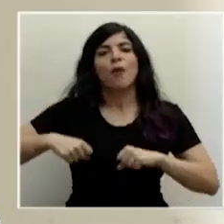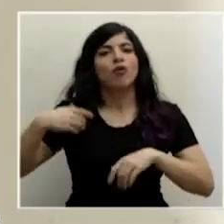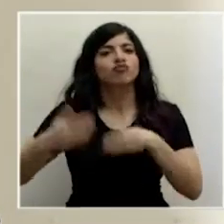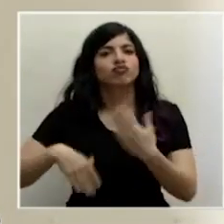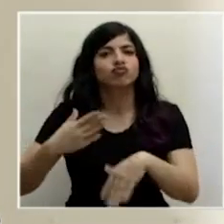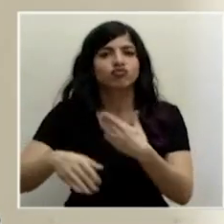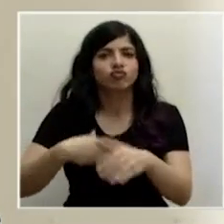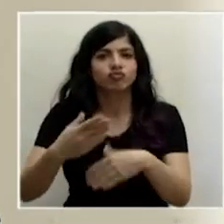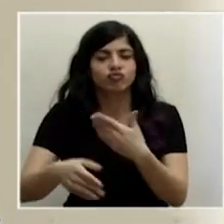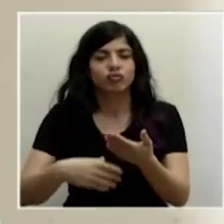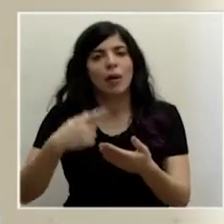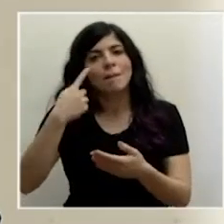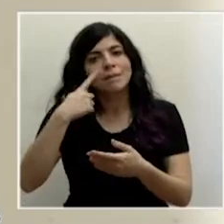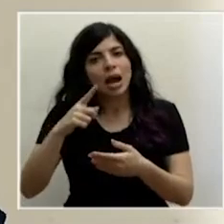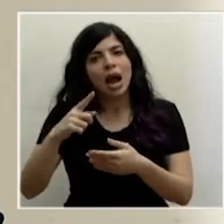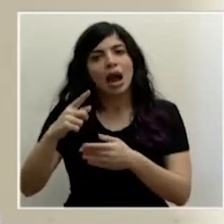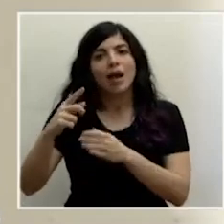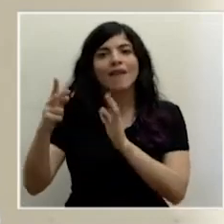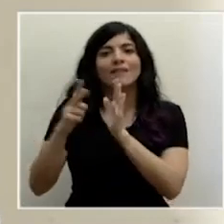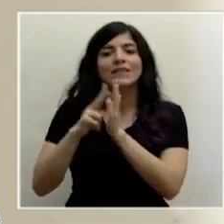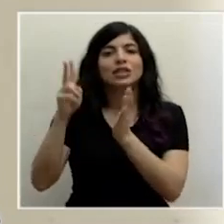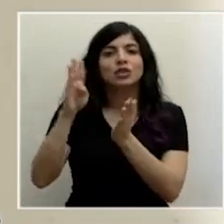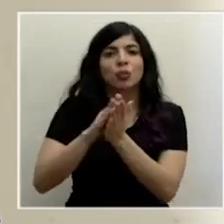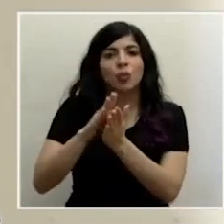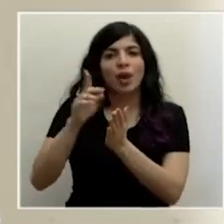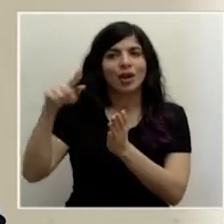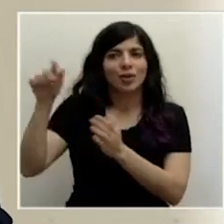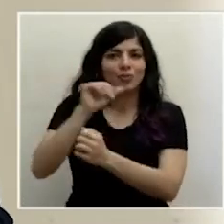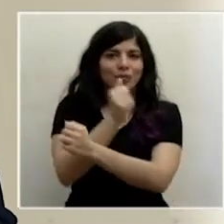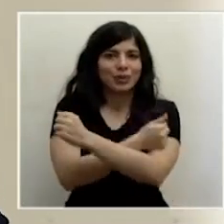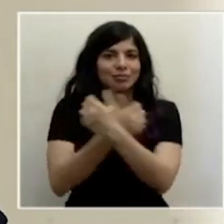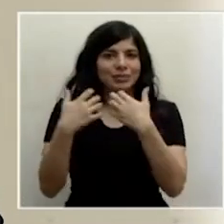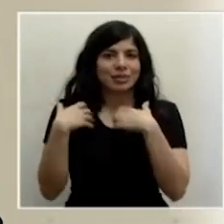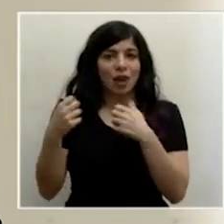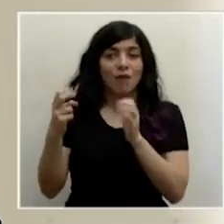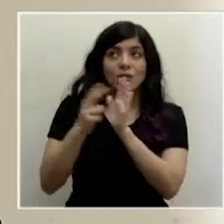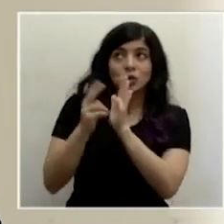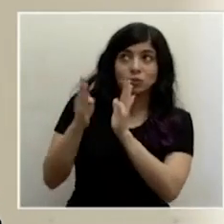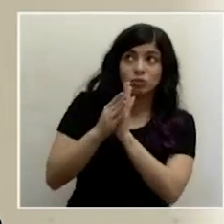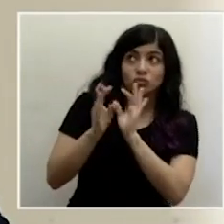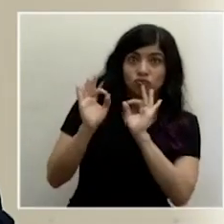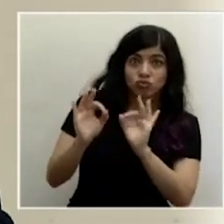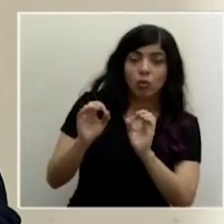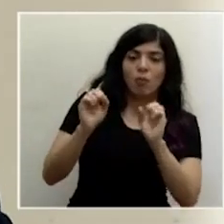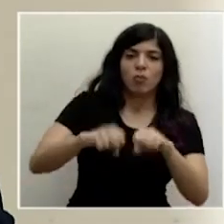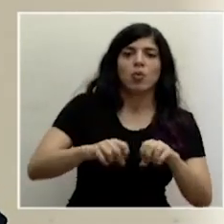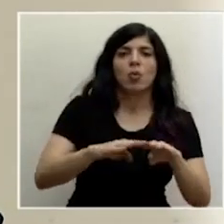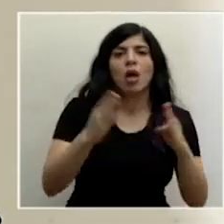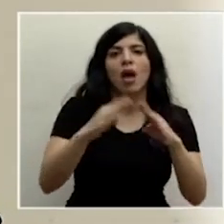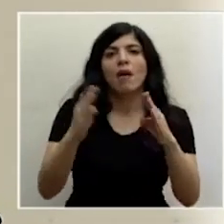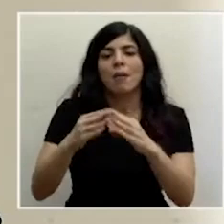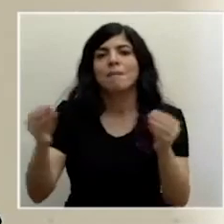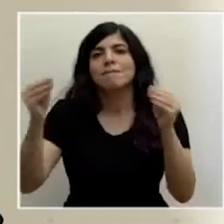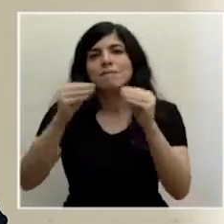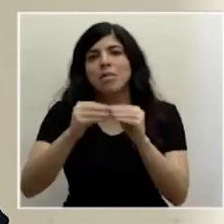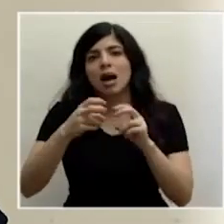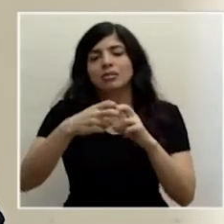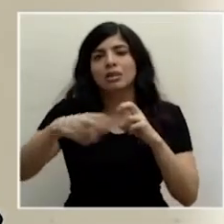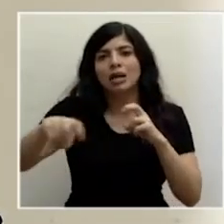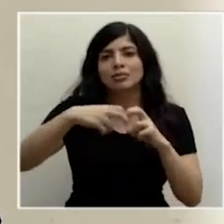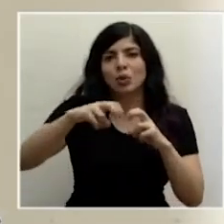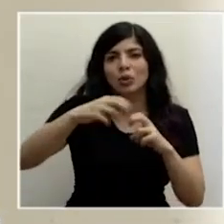en poder tener el visto bueno de las autoridades de salud para poder abrir la posibilidad del transporte